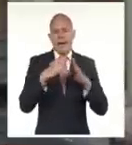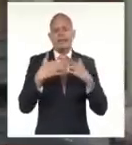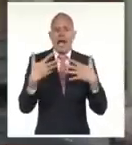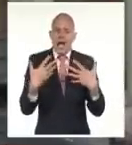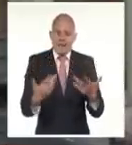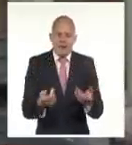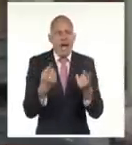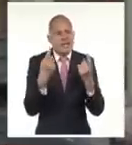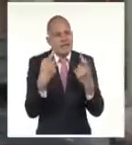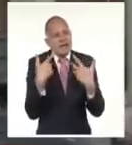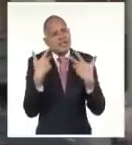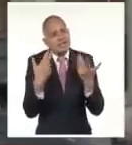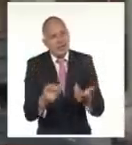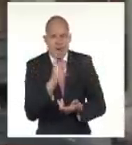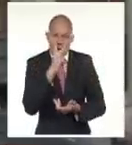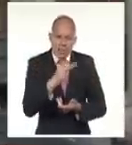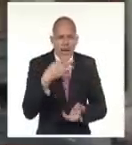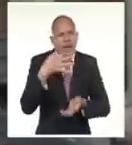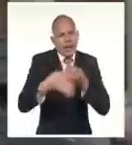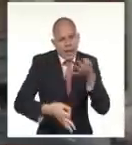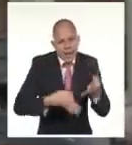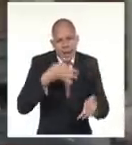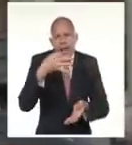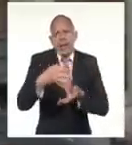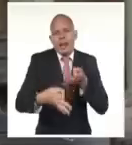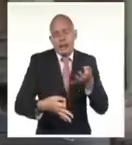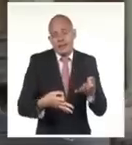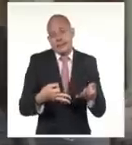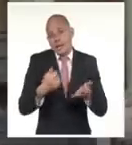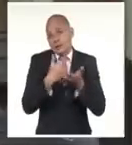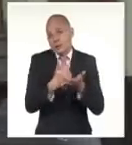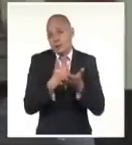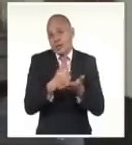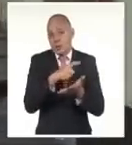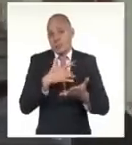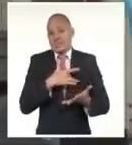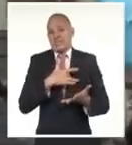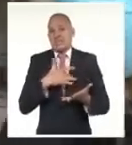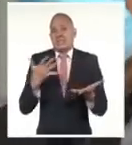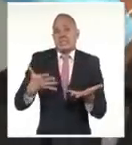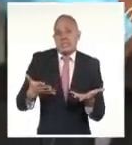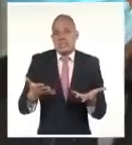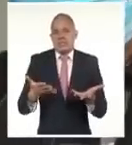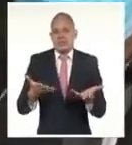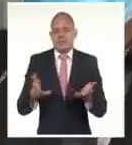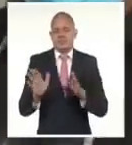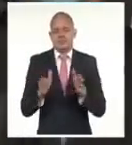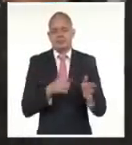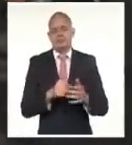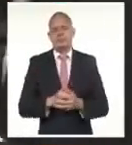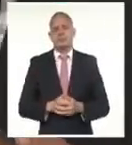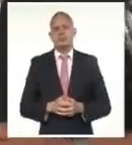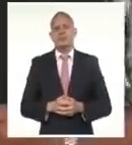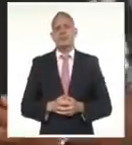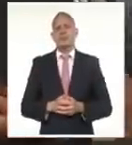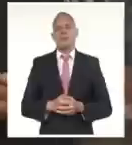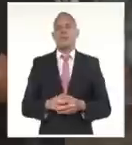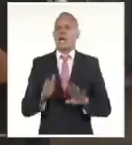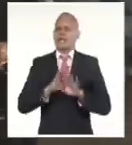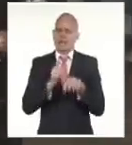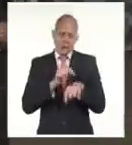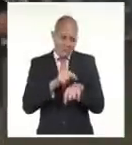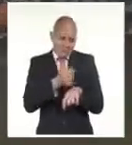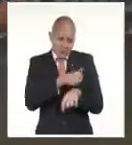que pueda estar relacionado con el evento que ocurrió el día 6. Preguntarle también, intendente, porque conocimos hace unos